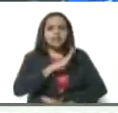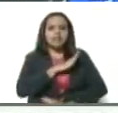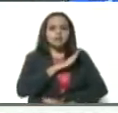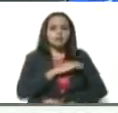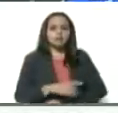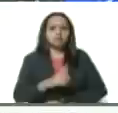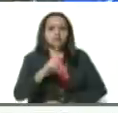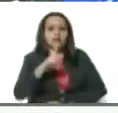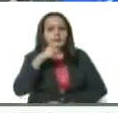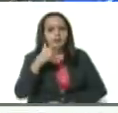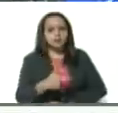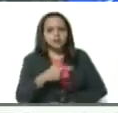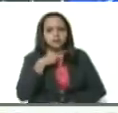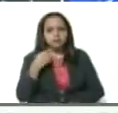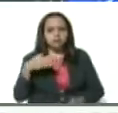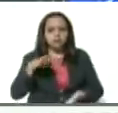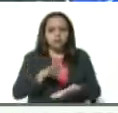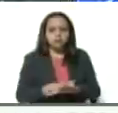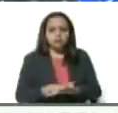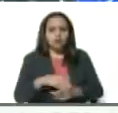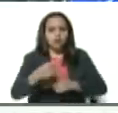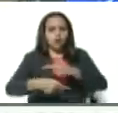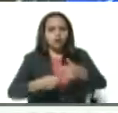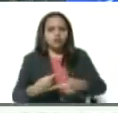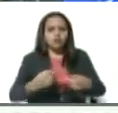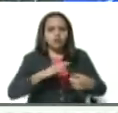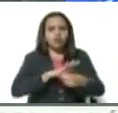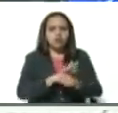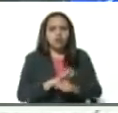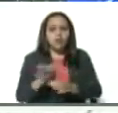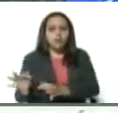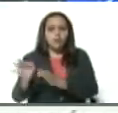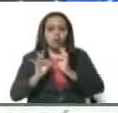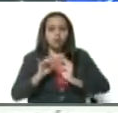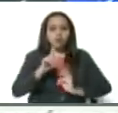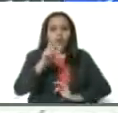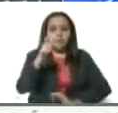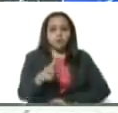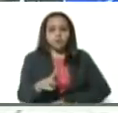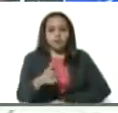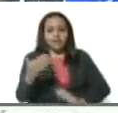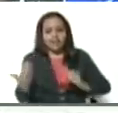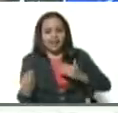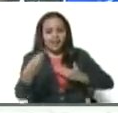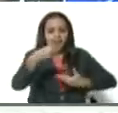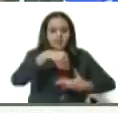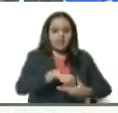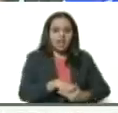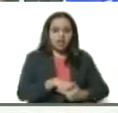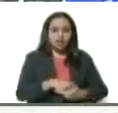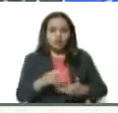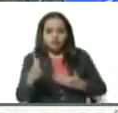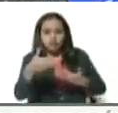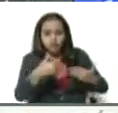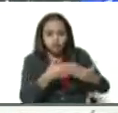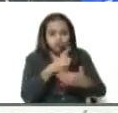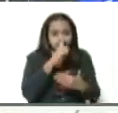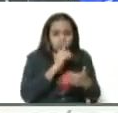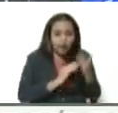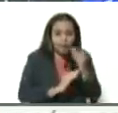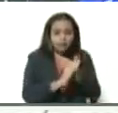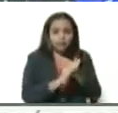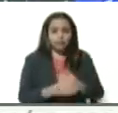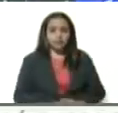pérdida, un fallecimiento producto del contagio de unas personas que entraron por estas trochas y